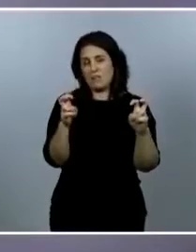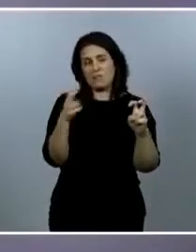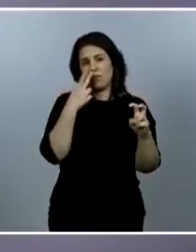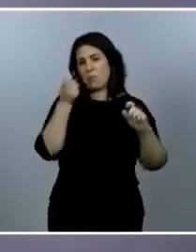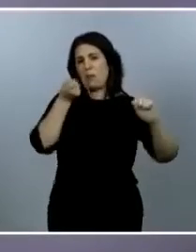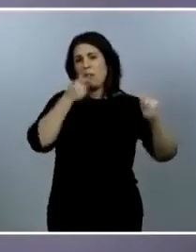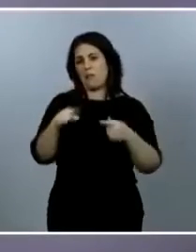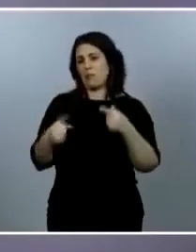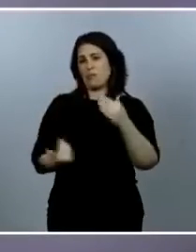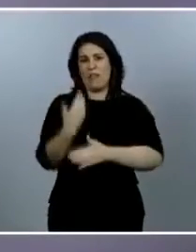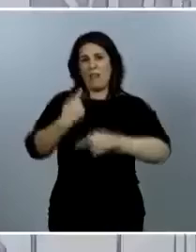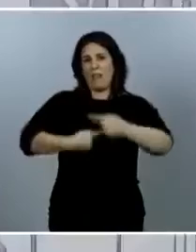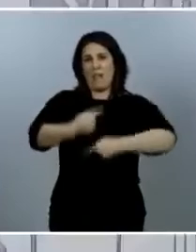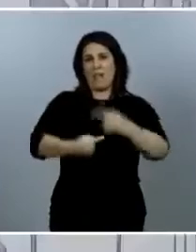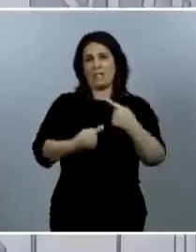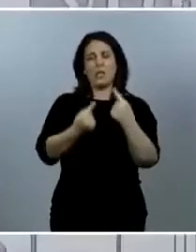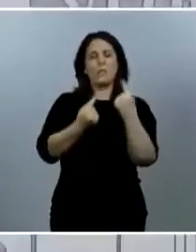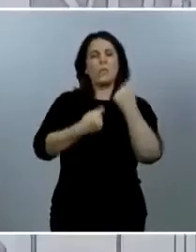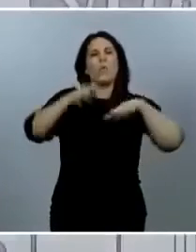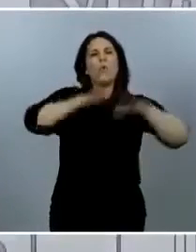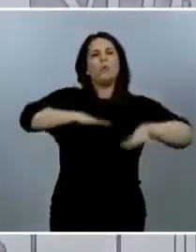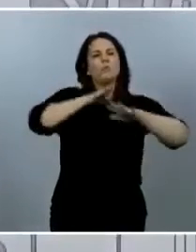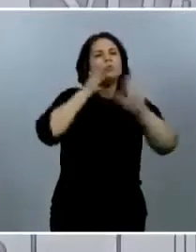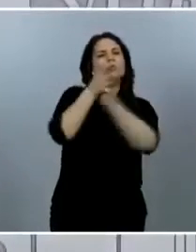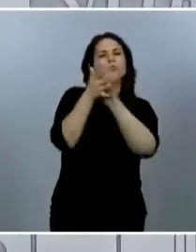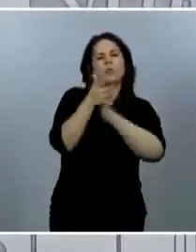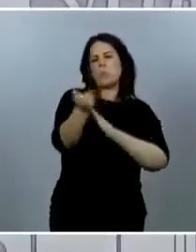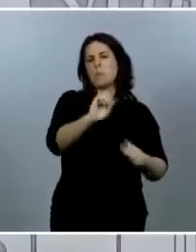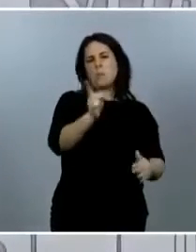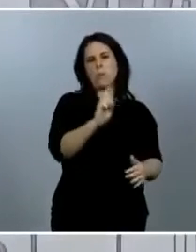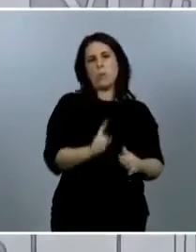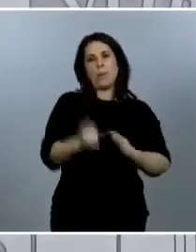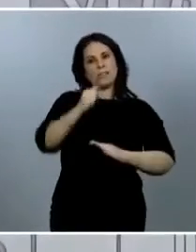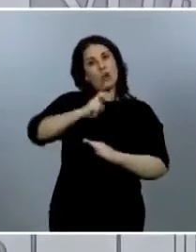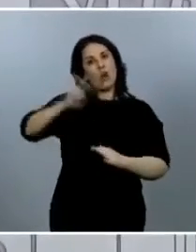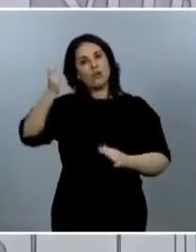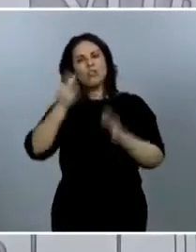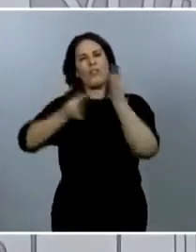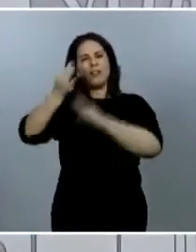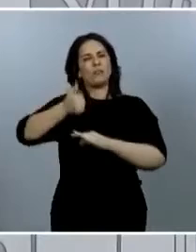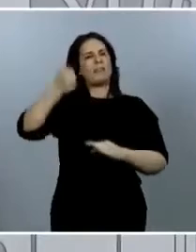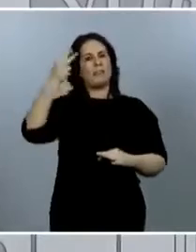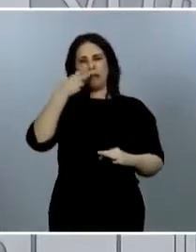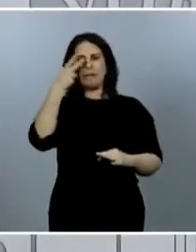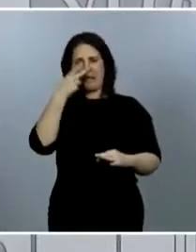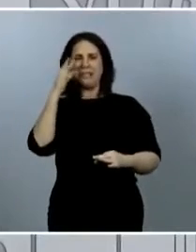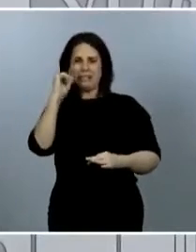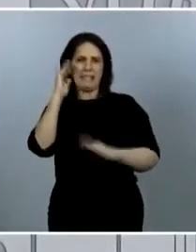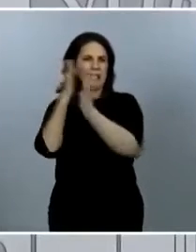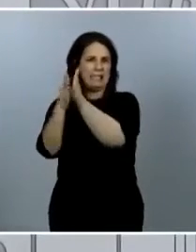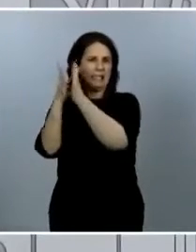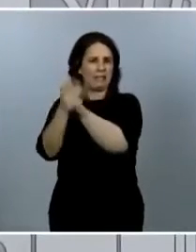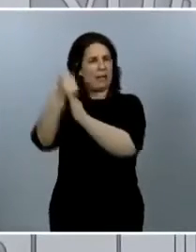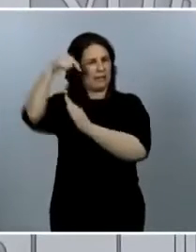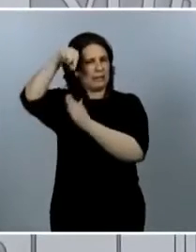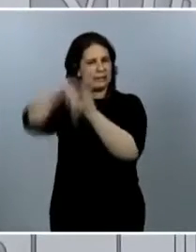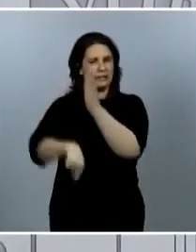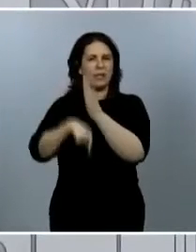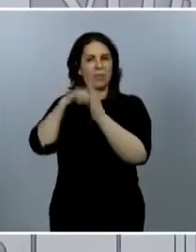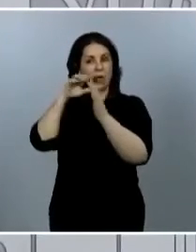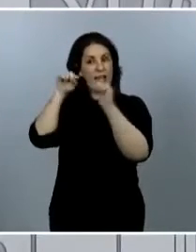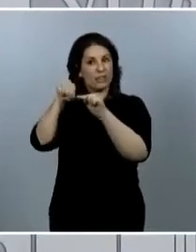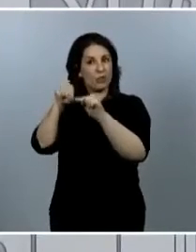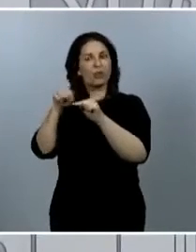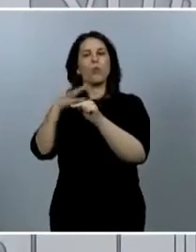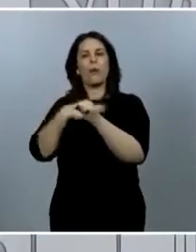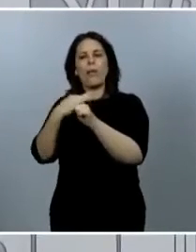entretenernos mucho en ellos y que nos vamos a entretener en algunos otros datos de interés que nos pueden empezar a hacer entender cómo es la epidemia en